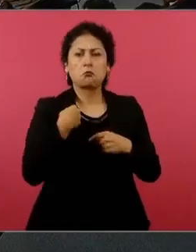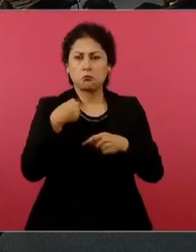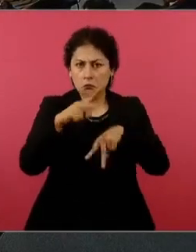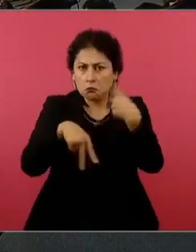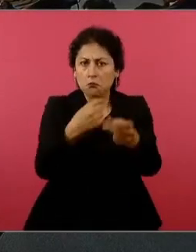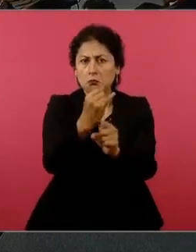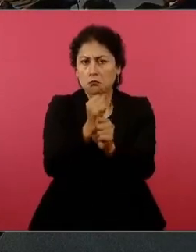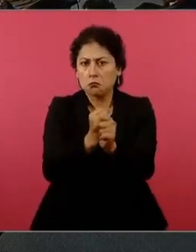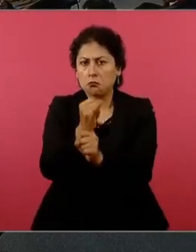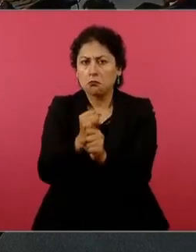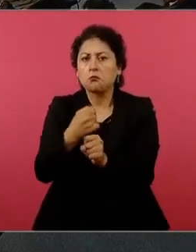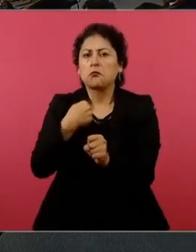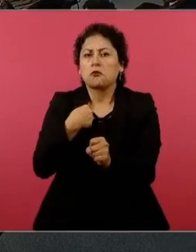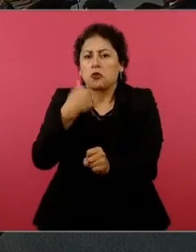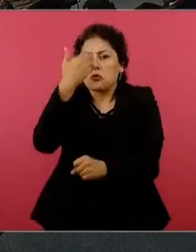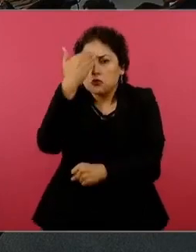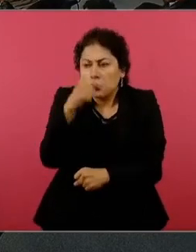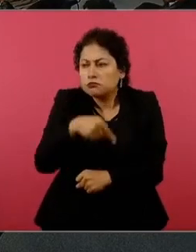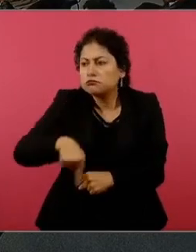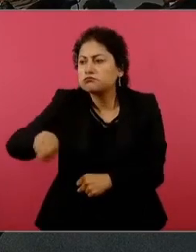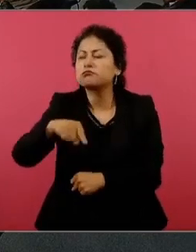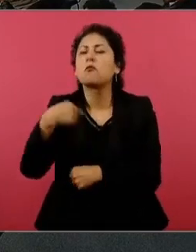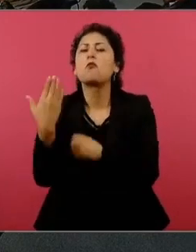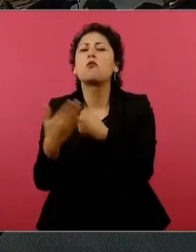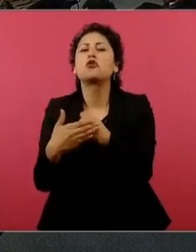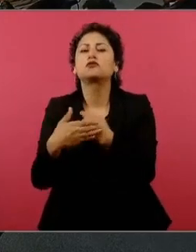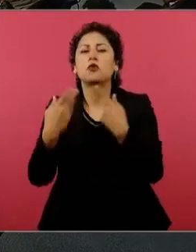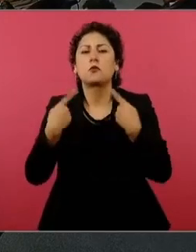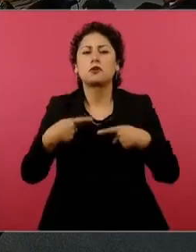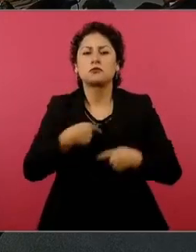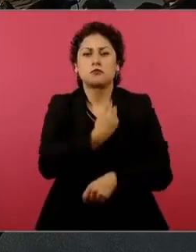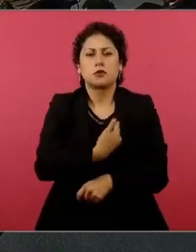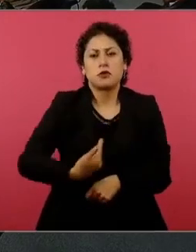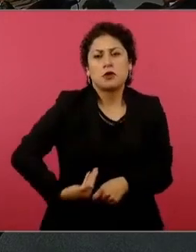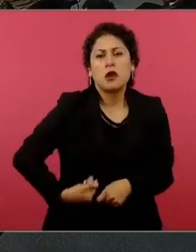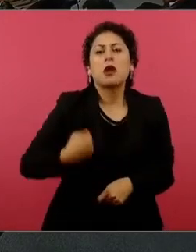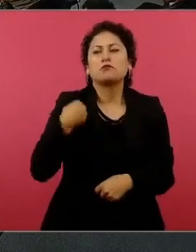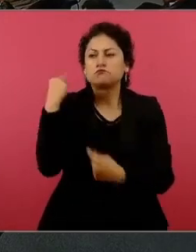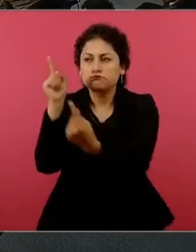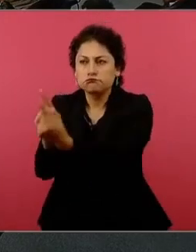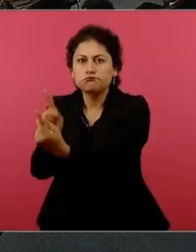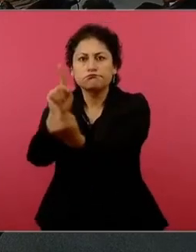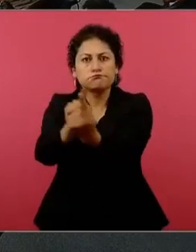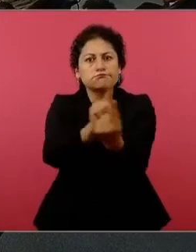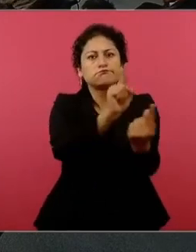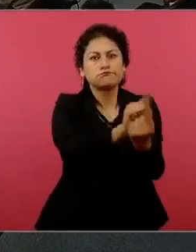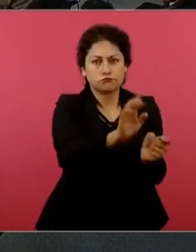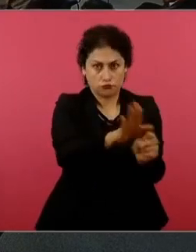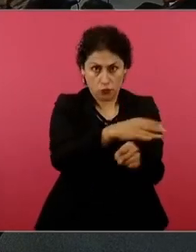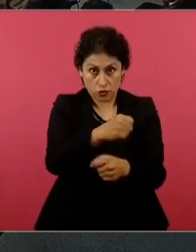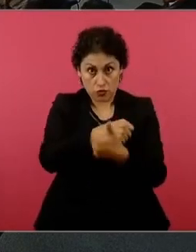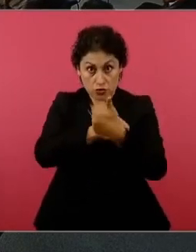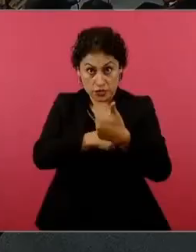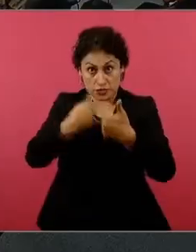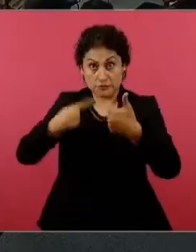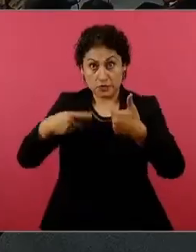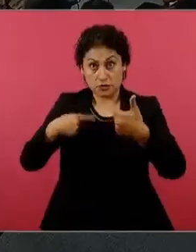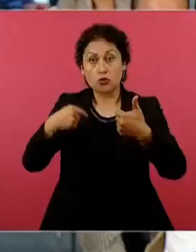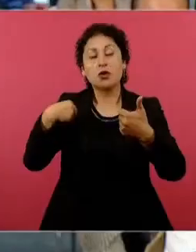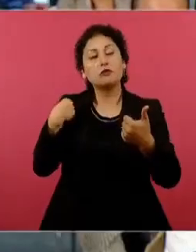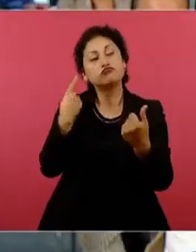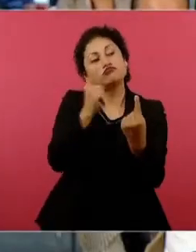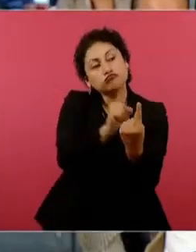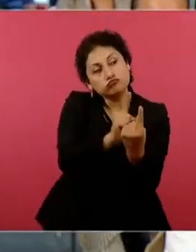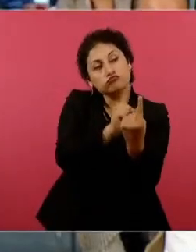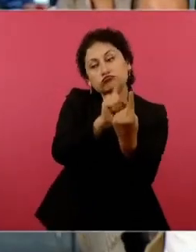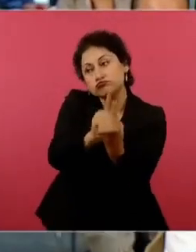próximo presidente de la República. Por eso estoy siguiendo a las seis personas que quieren ser